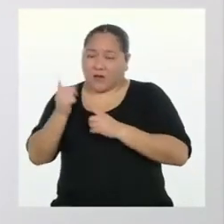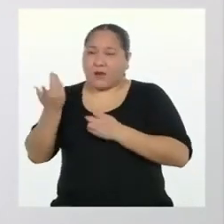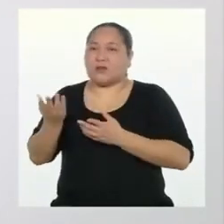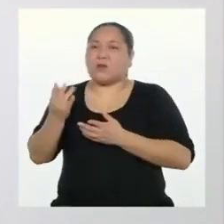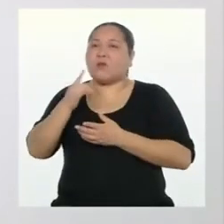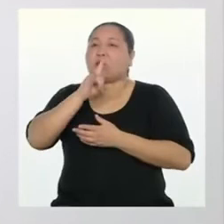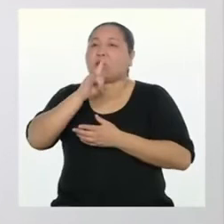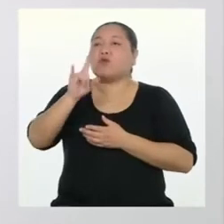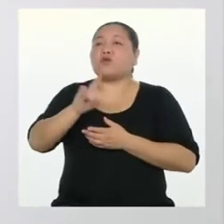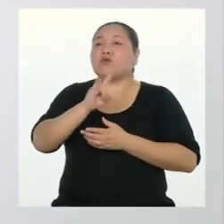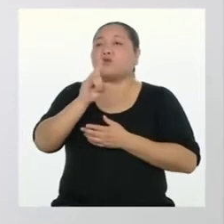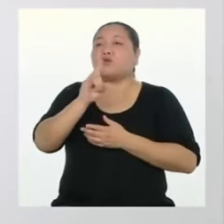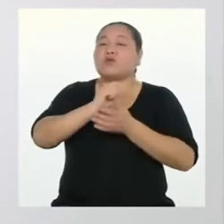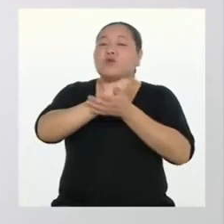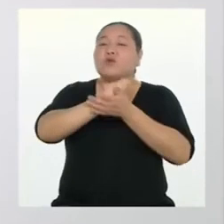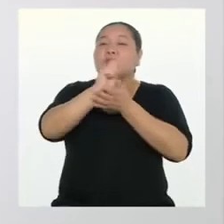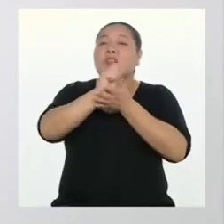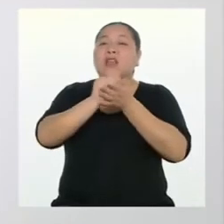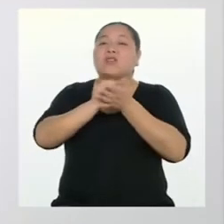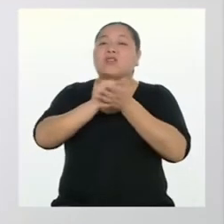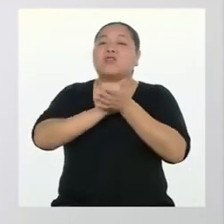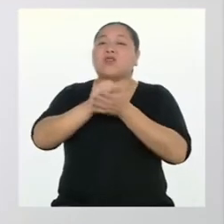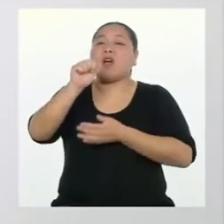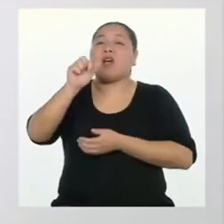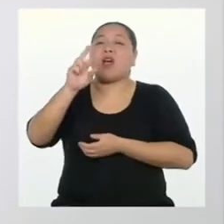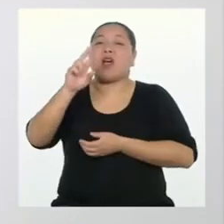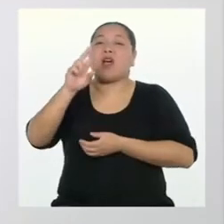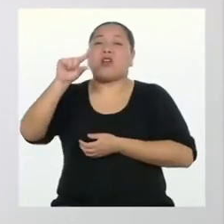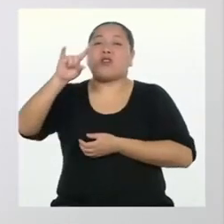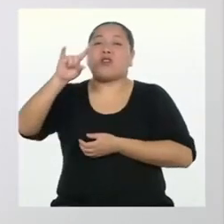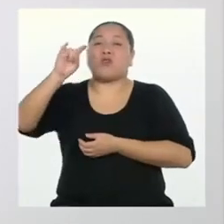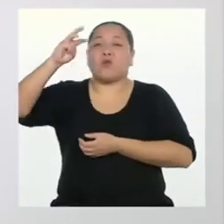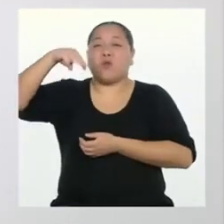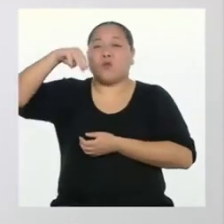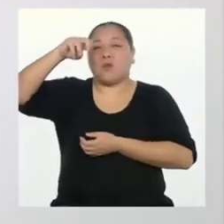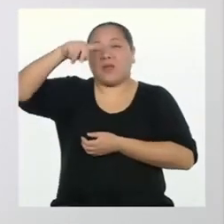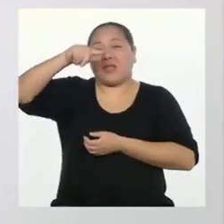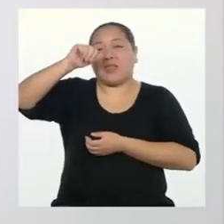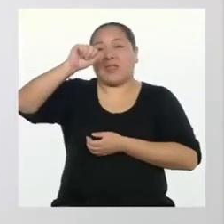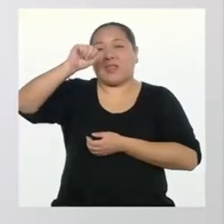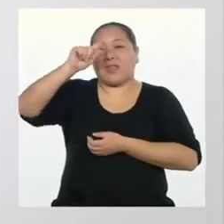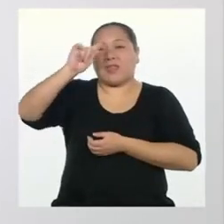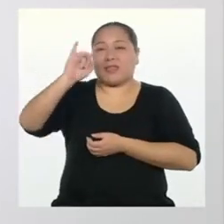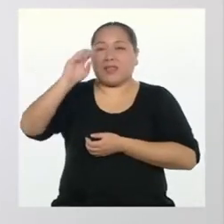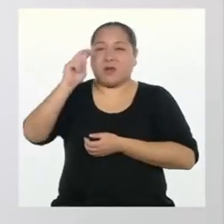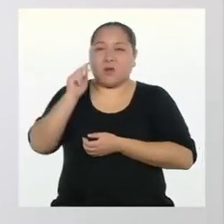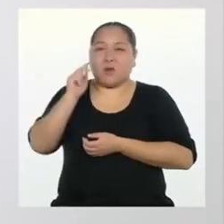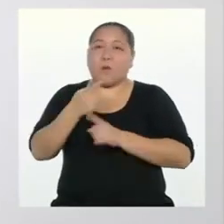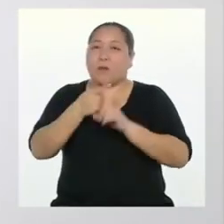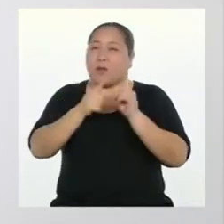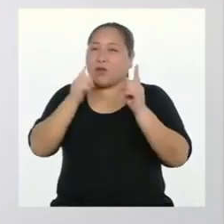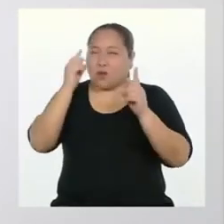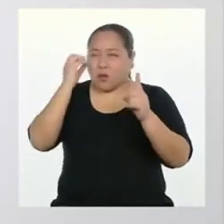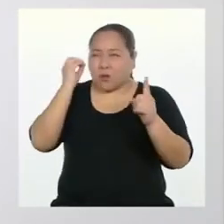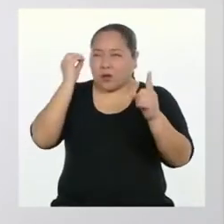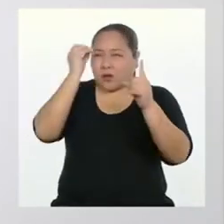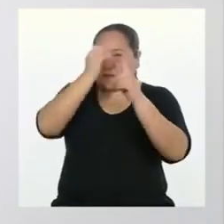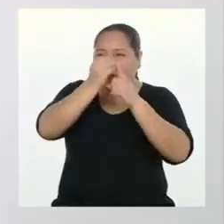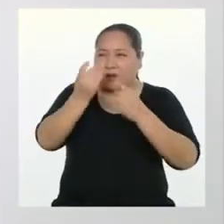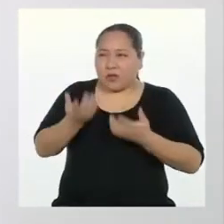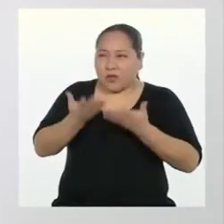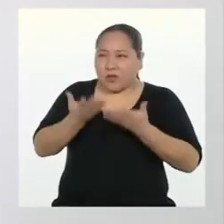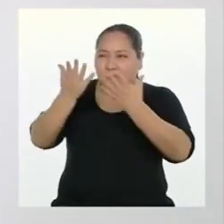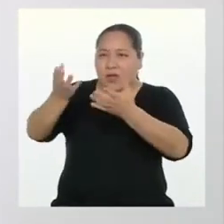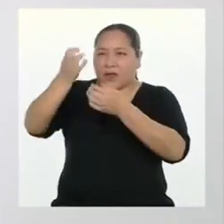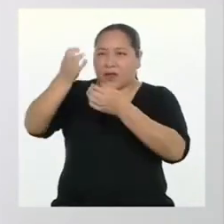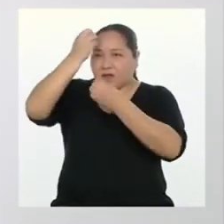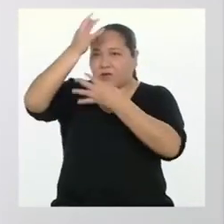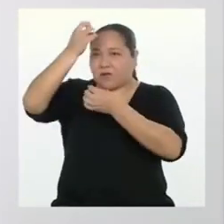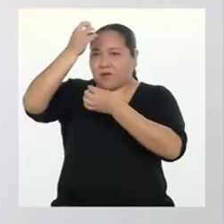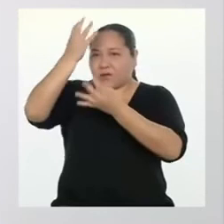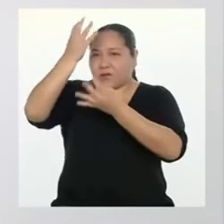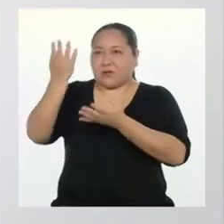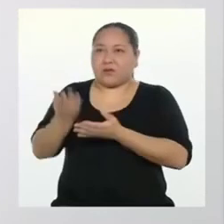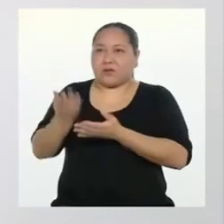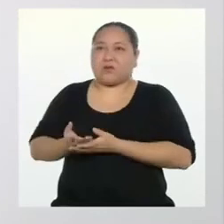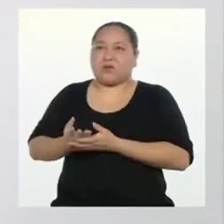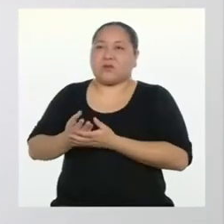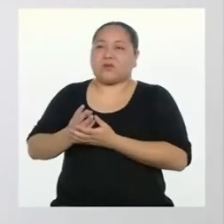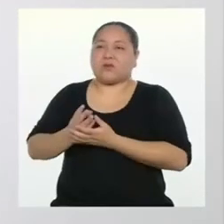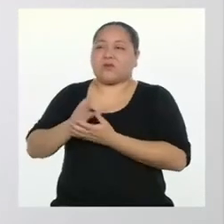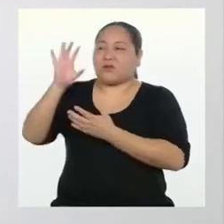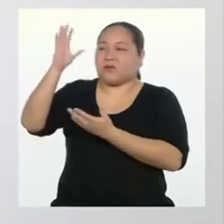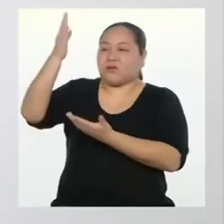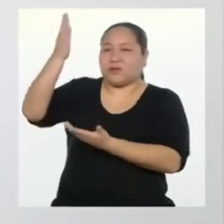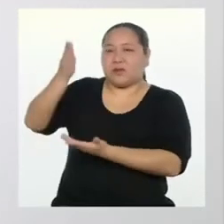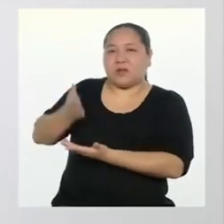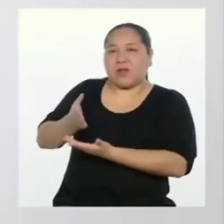podrías usar un texto argumentativo. En cambio, si tu finalidad es informarles de algo, puedes usar un